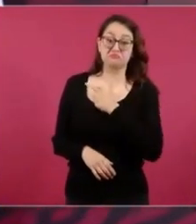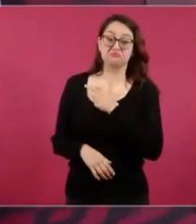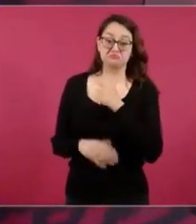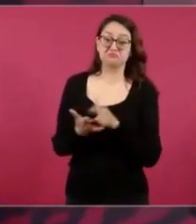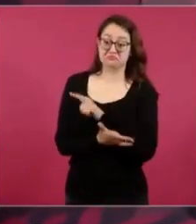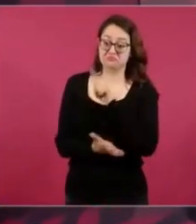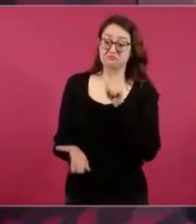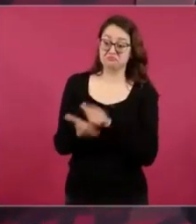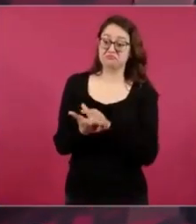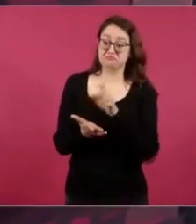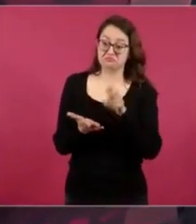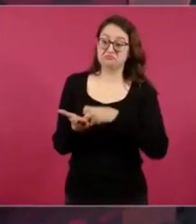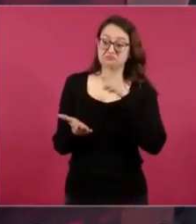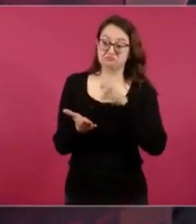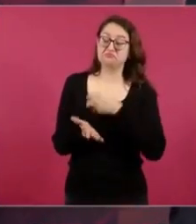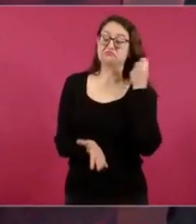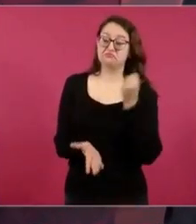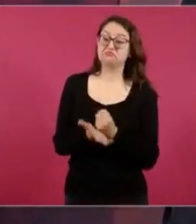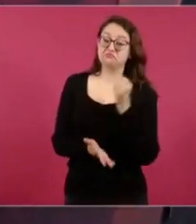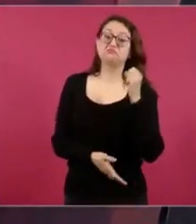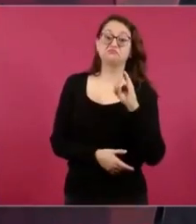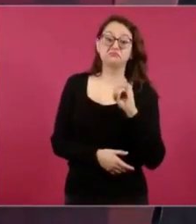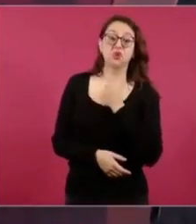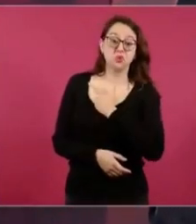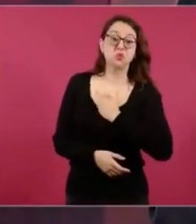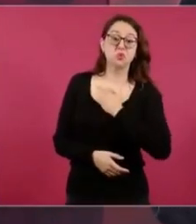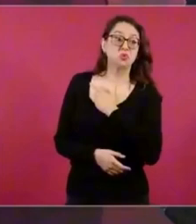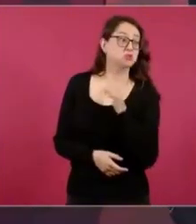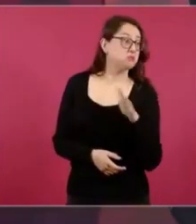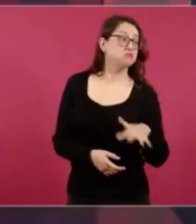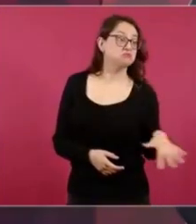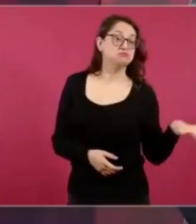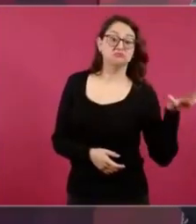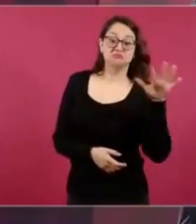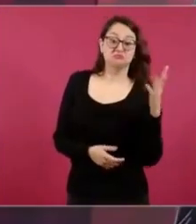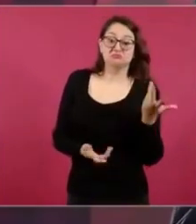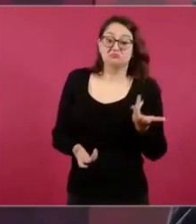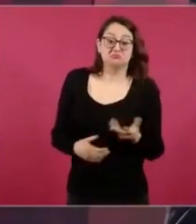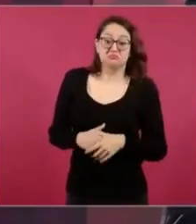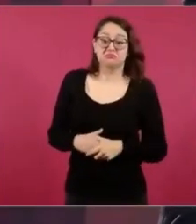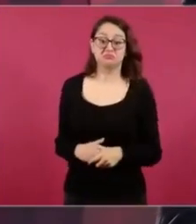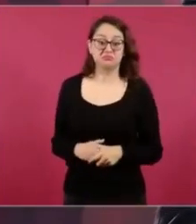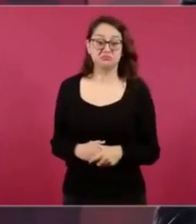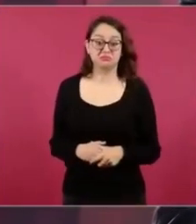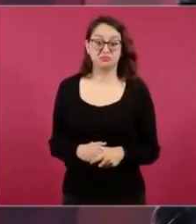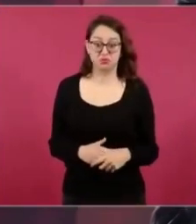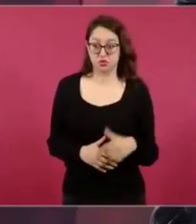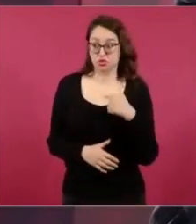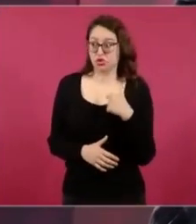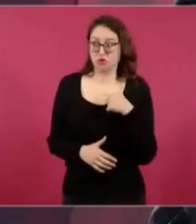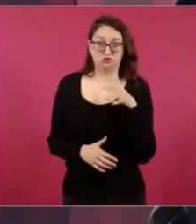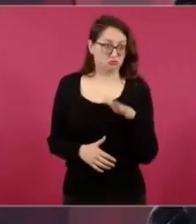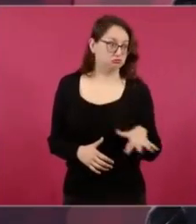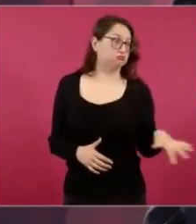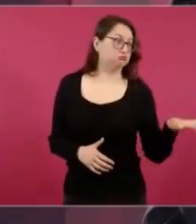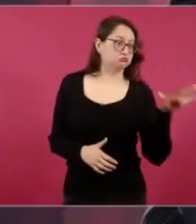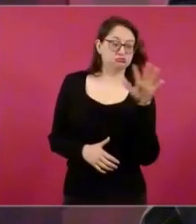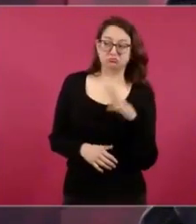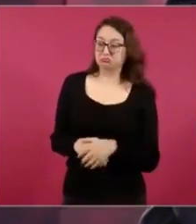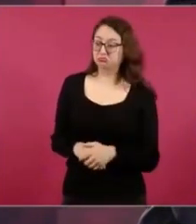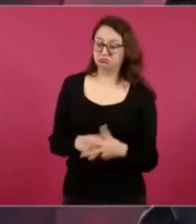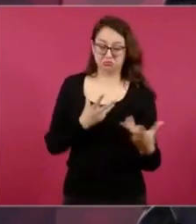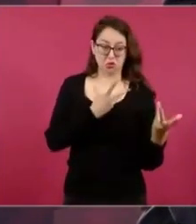esta reforma al Poder Judicial, yo estoy en los últimos, a mí me agrada.